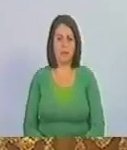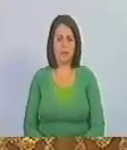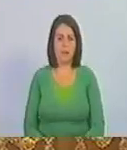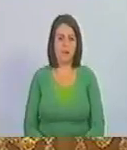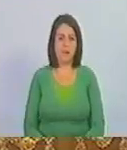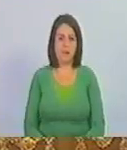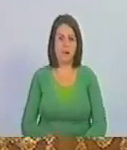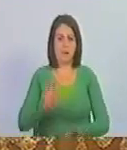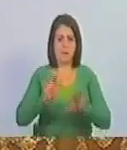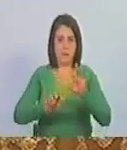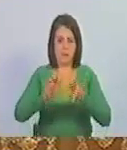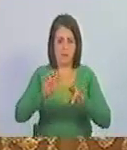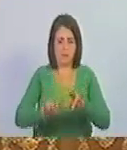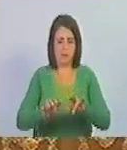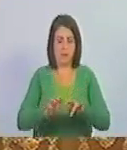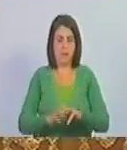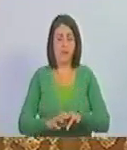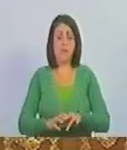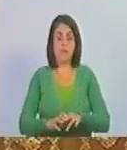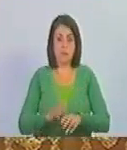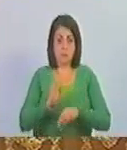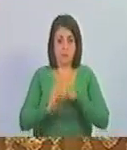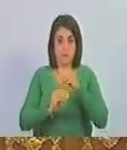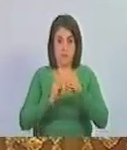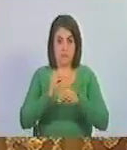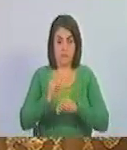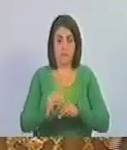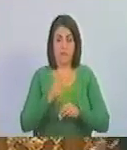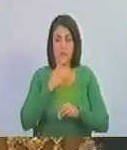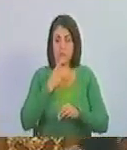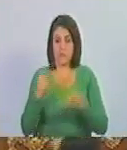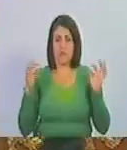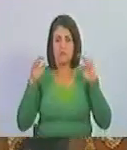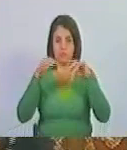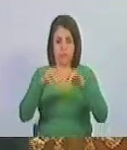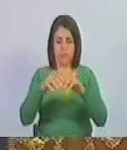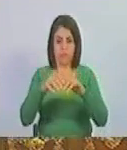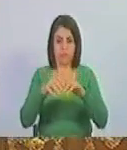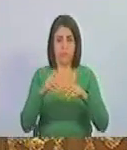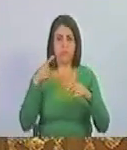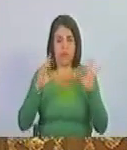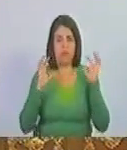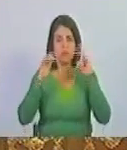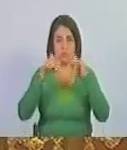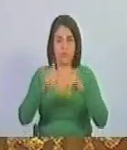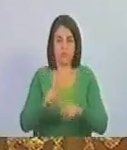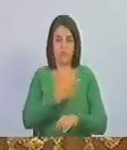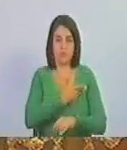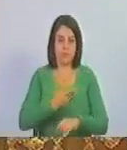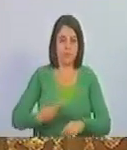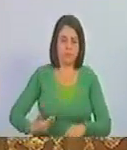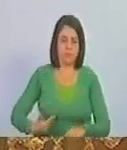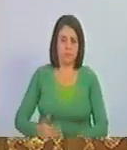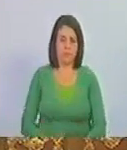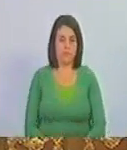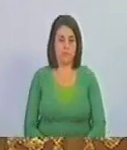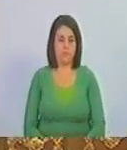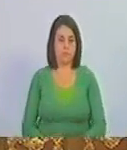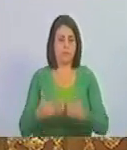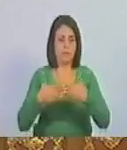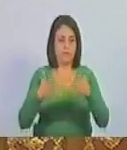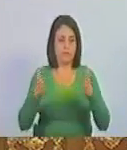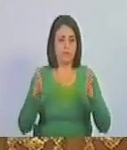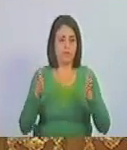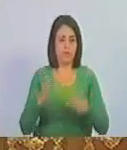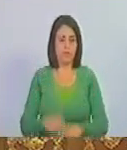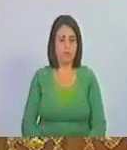Ciudadana Secretaria, sírvase a informar si hay quórum. Hay quórum, ciudadano presidente. Se abre la sesión.